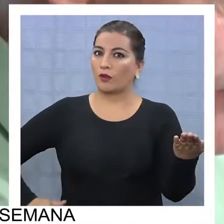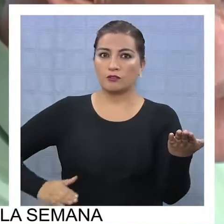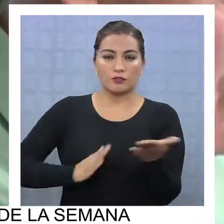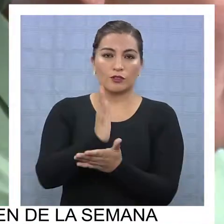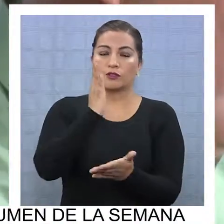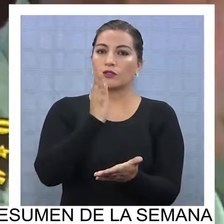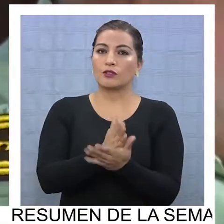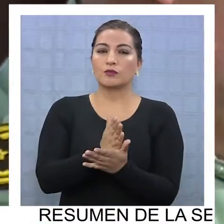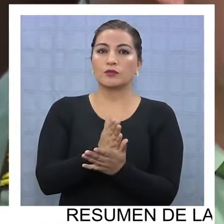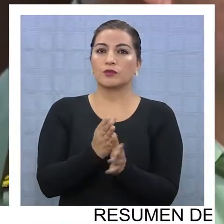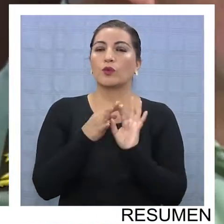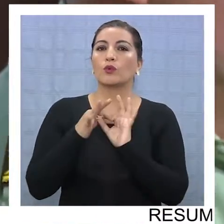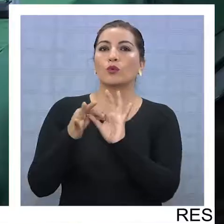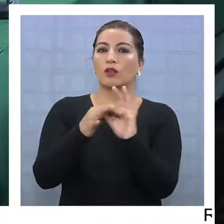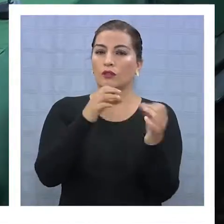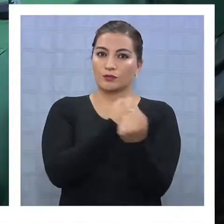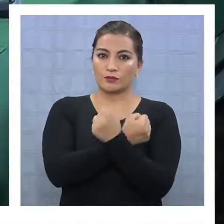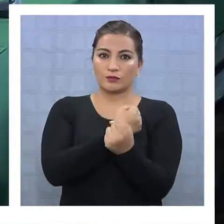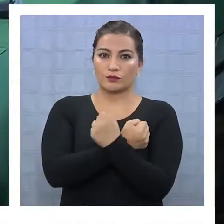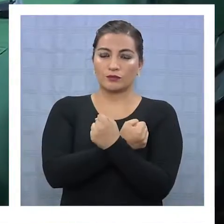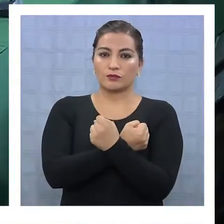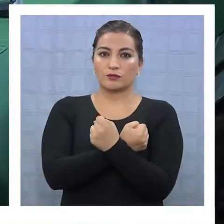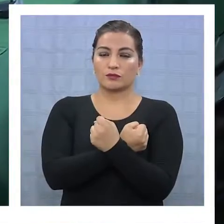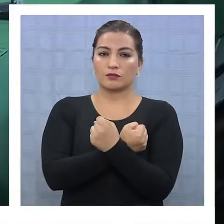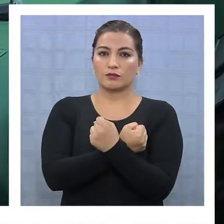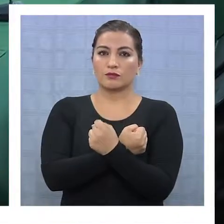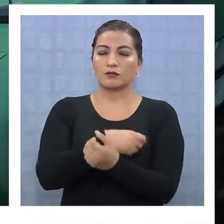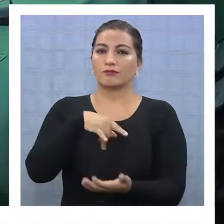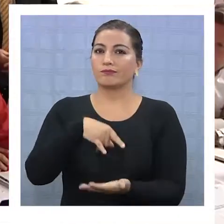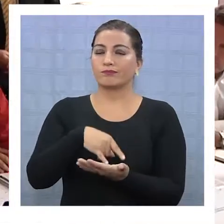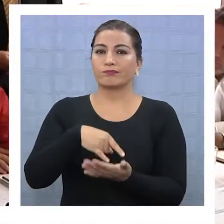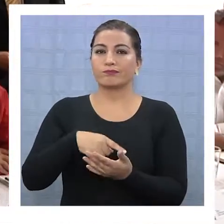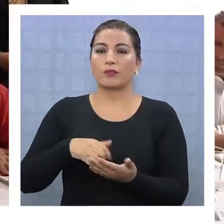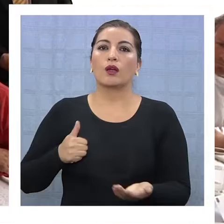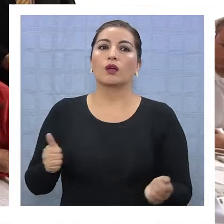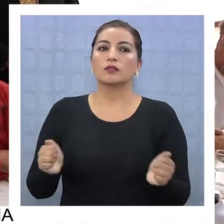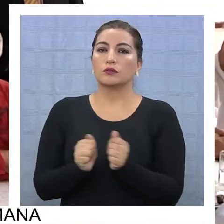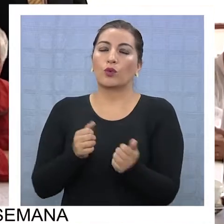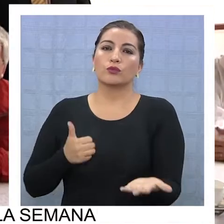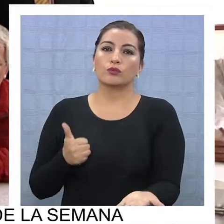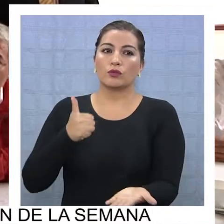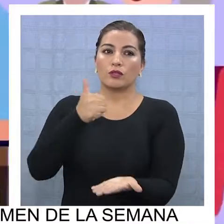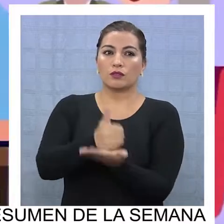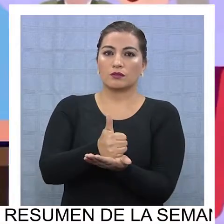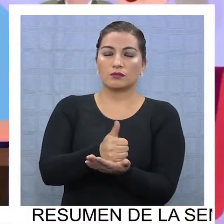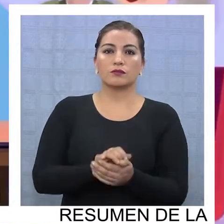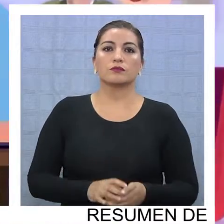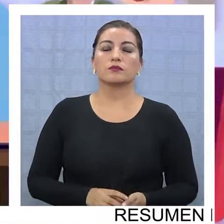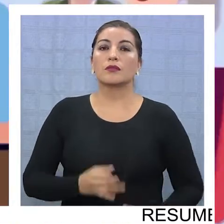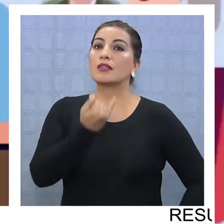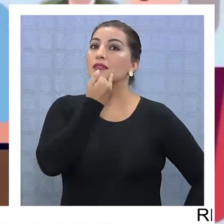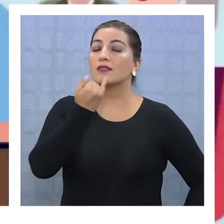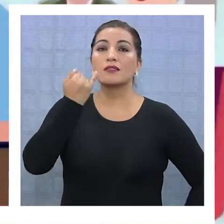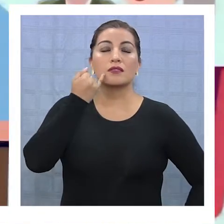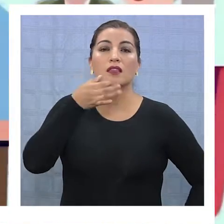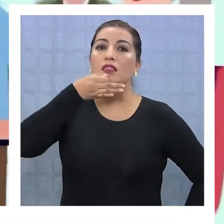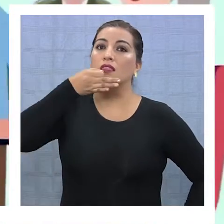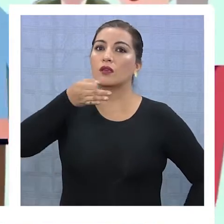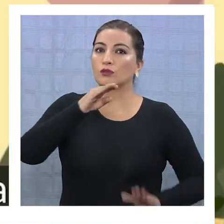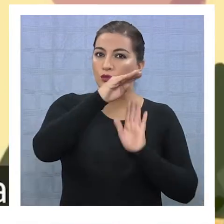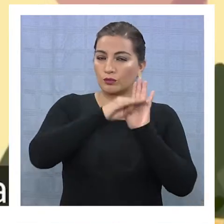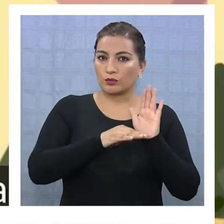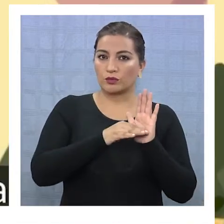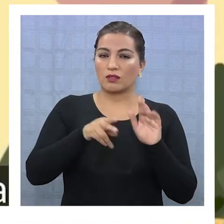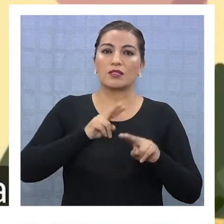vamos, en conjunto con las policías, con nuestros parlamentarios y con los alcaldes de las regiones. El Intendente aseguró que este